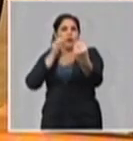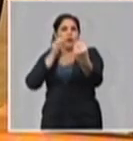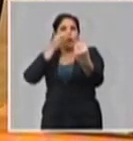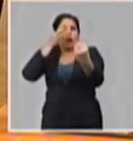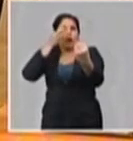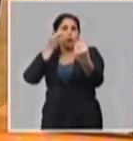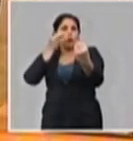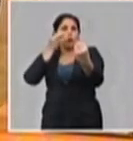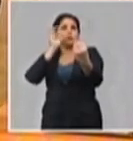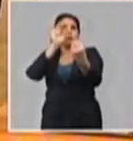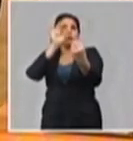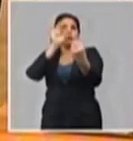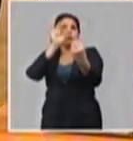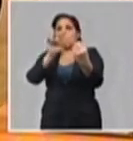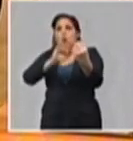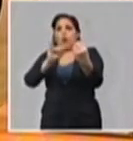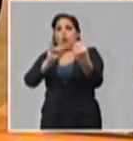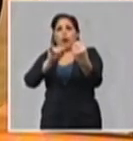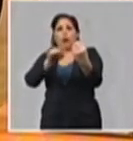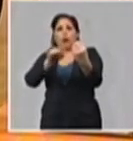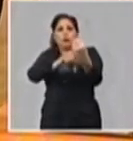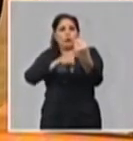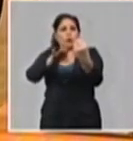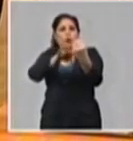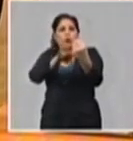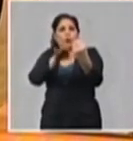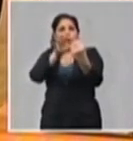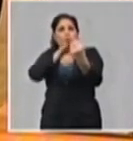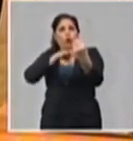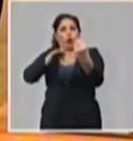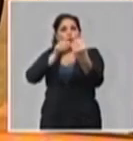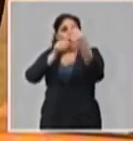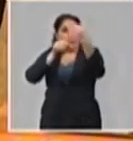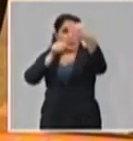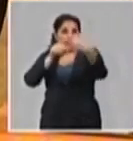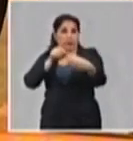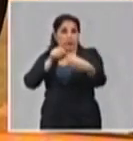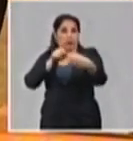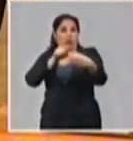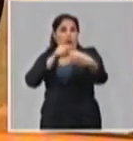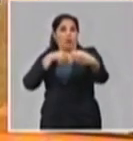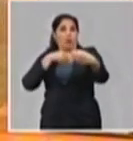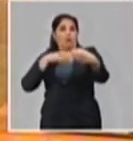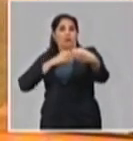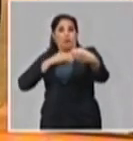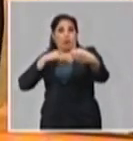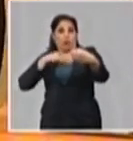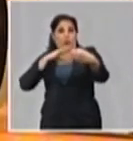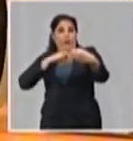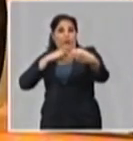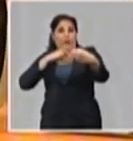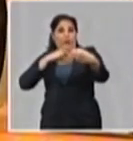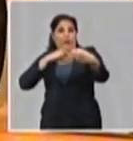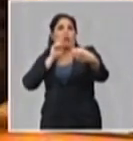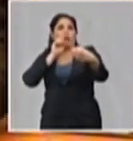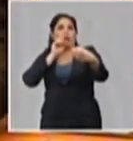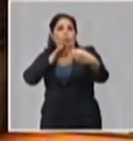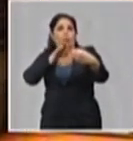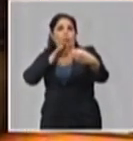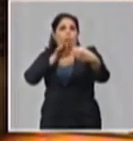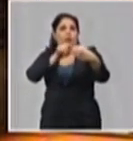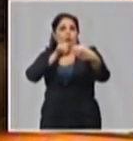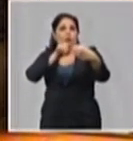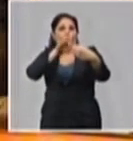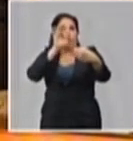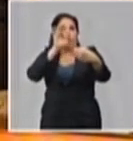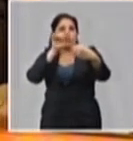pueden caer sobre objetos o superficies que rodean a esas personas y que de modo que pueden contraerlos si tocan esos